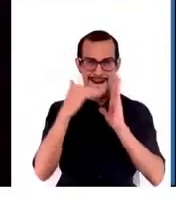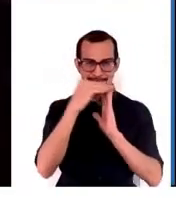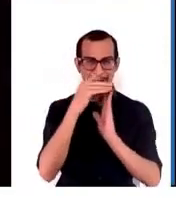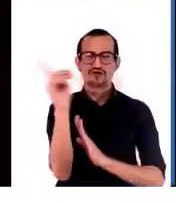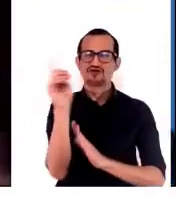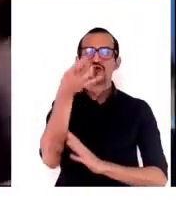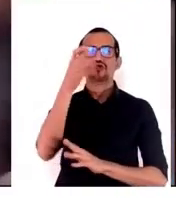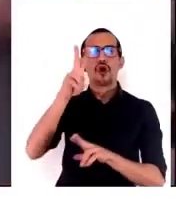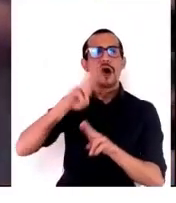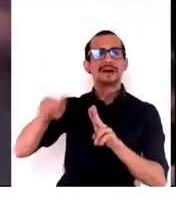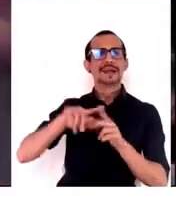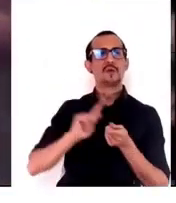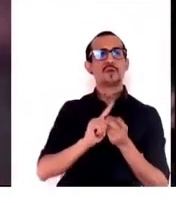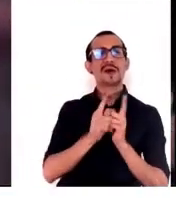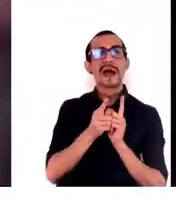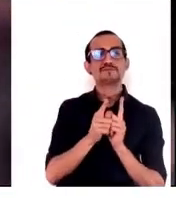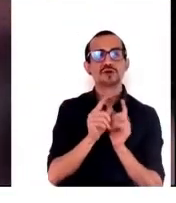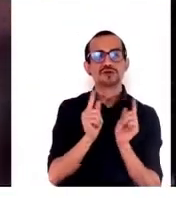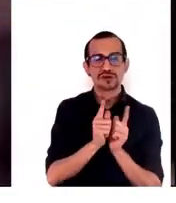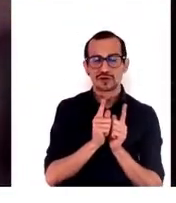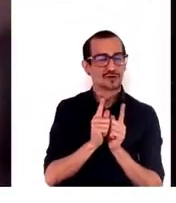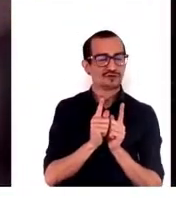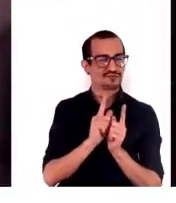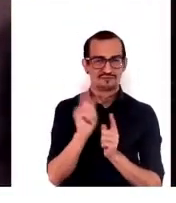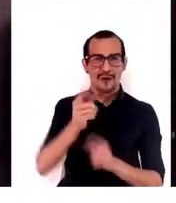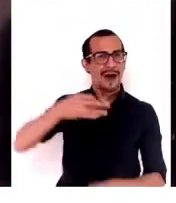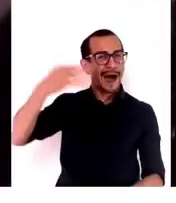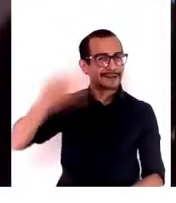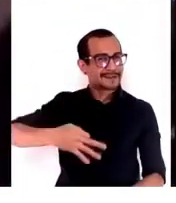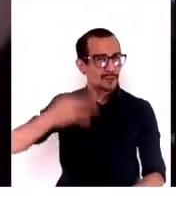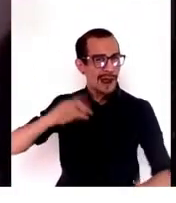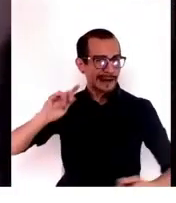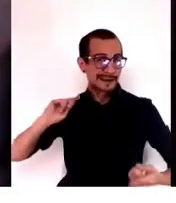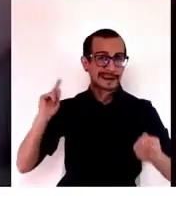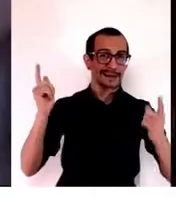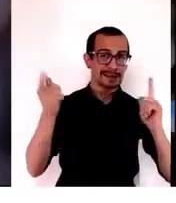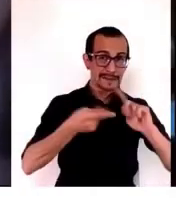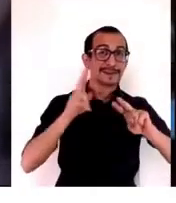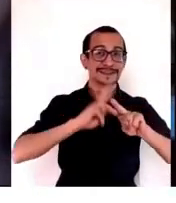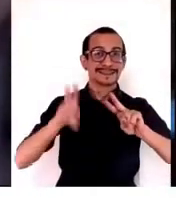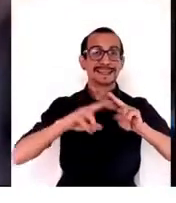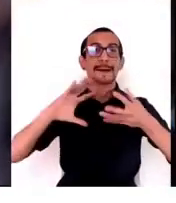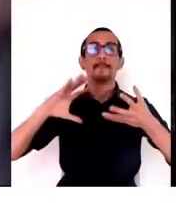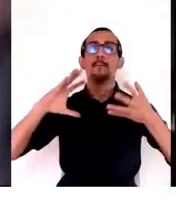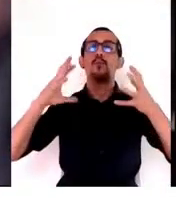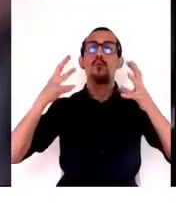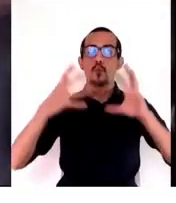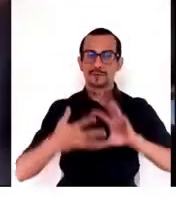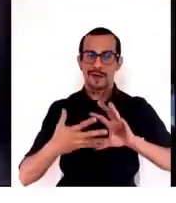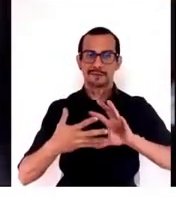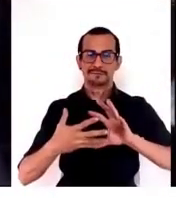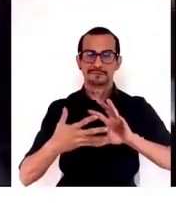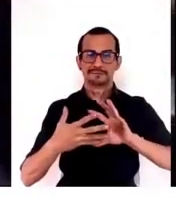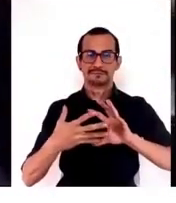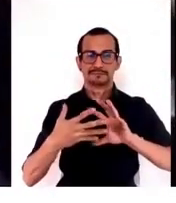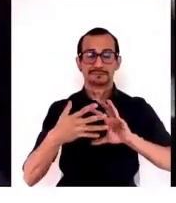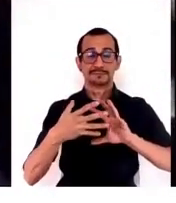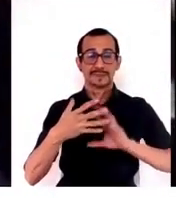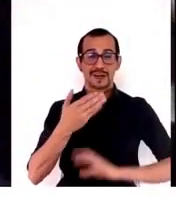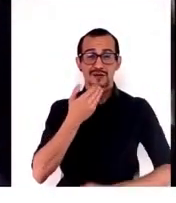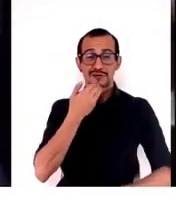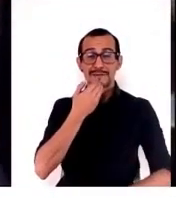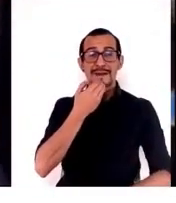hacer un cambio, pero también asegurar que el cambio se hace a escala planetaria. Y tenemos que